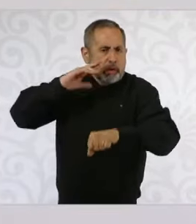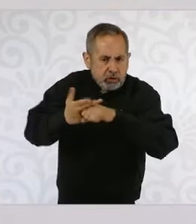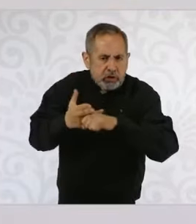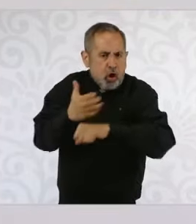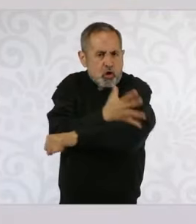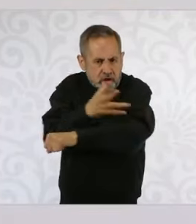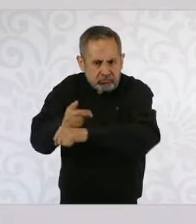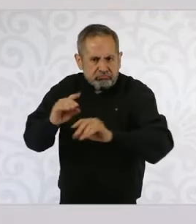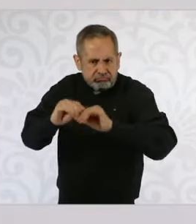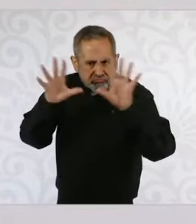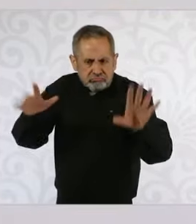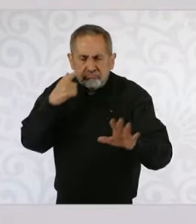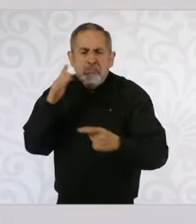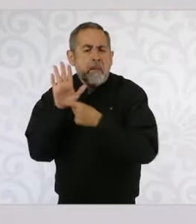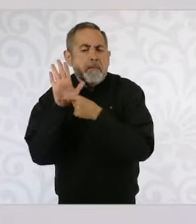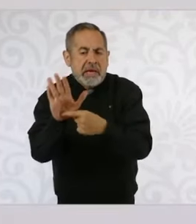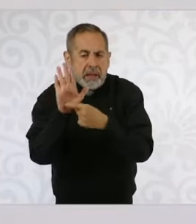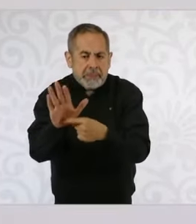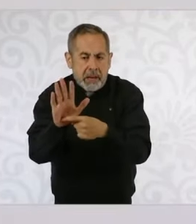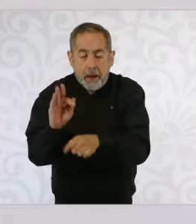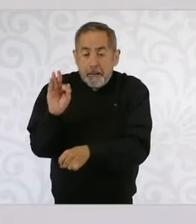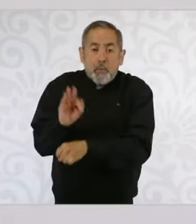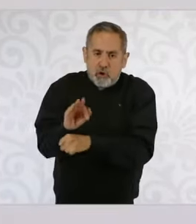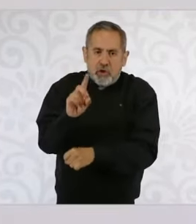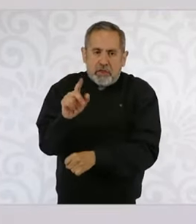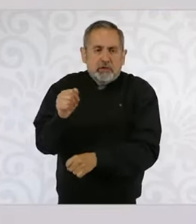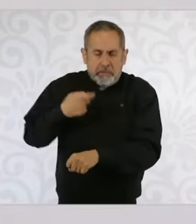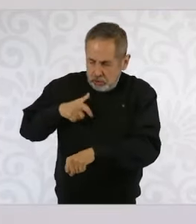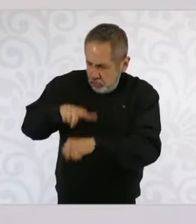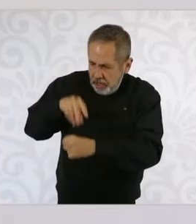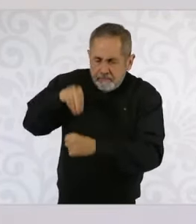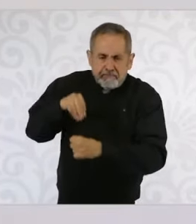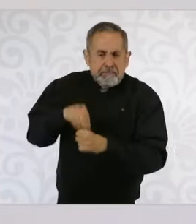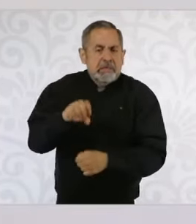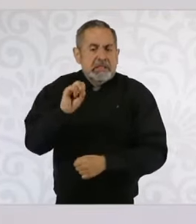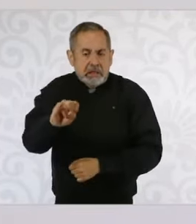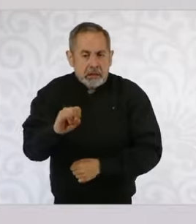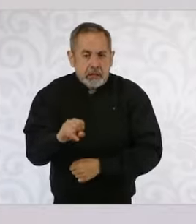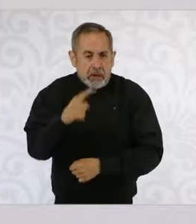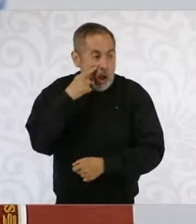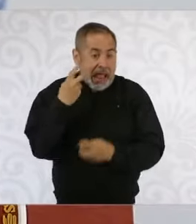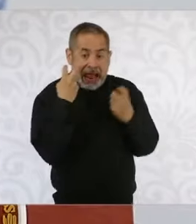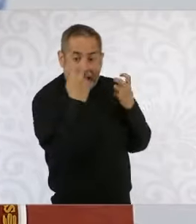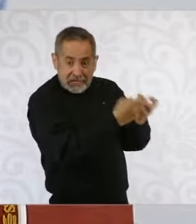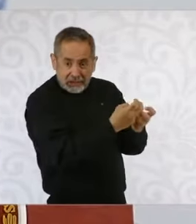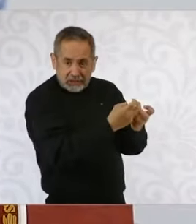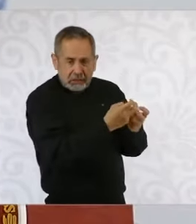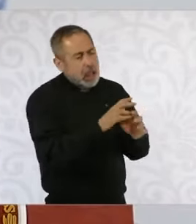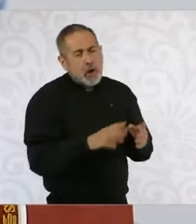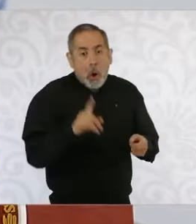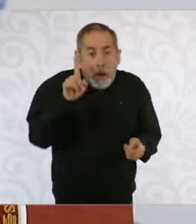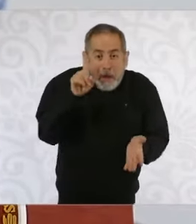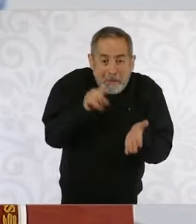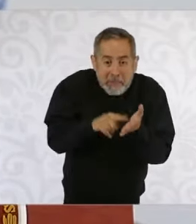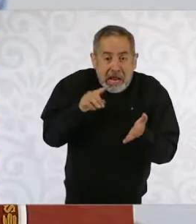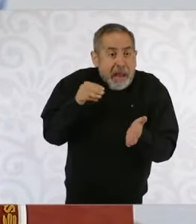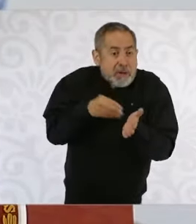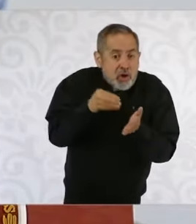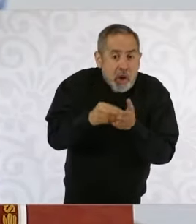rendición de cuentas, la transparencia y la protección de datos personales. Pero lo que ya no va a haber es mil millones de pesos